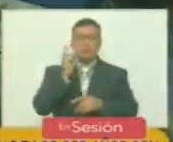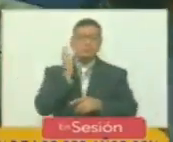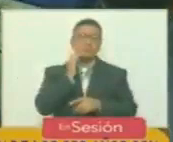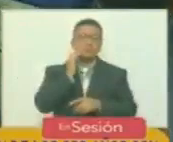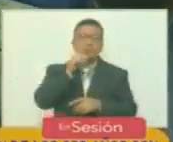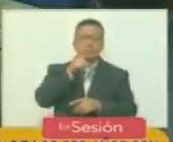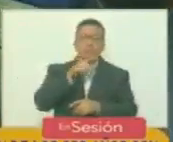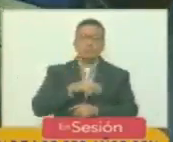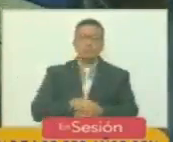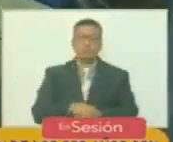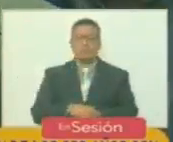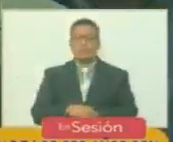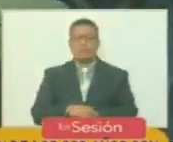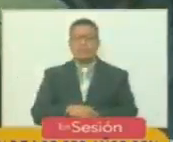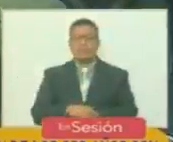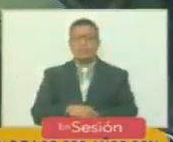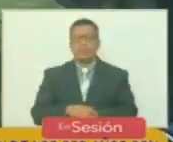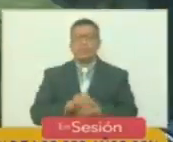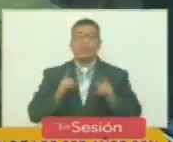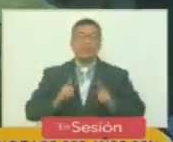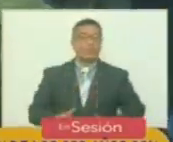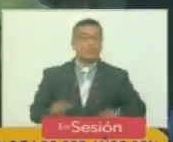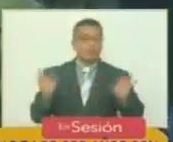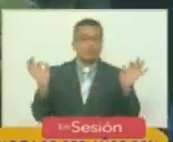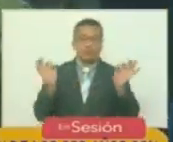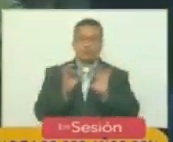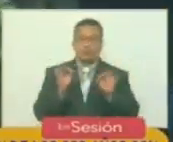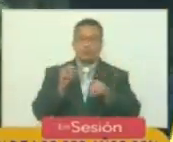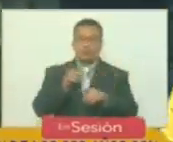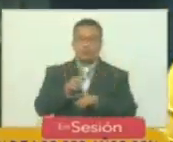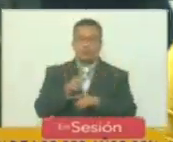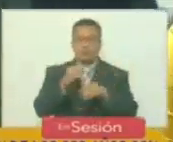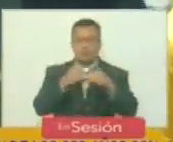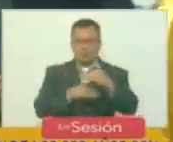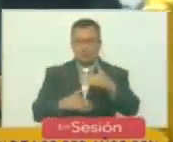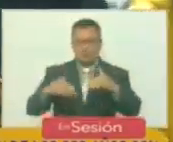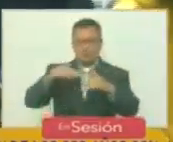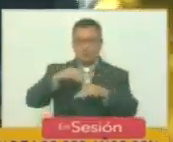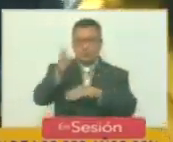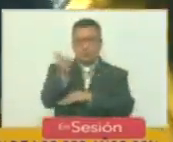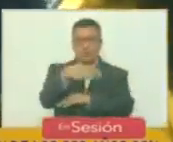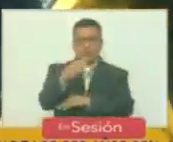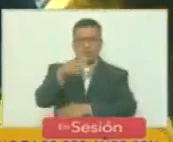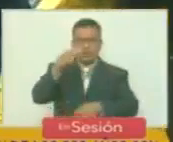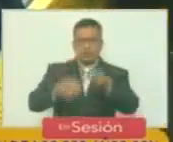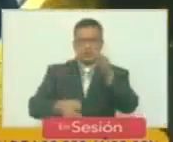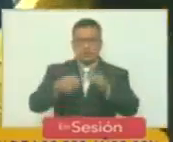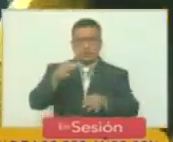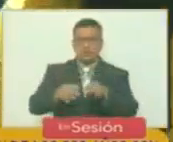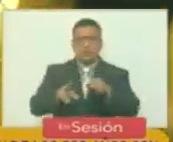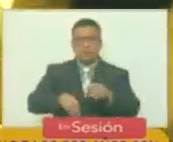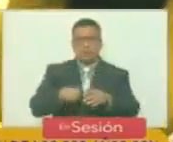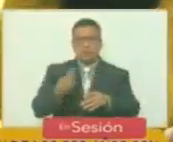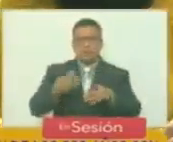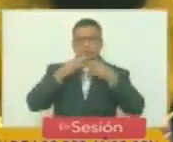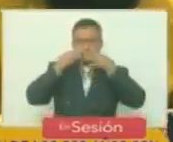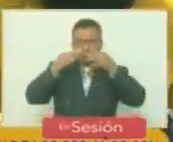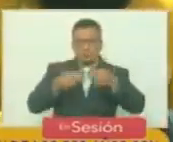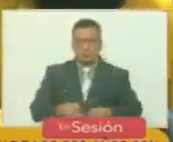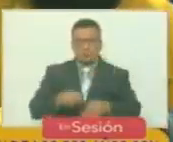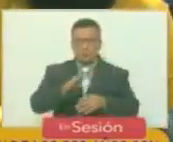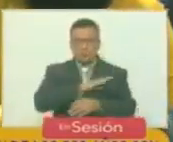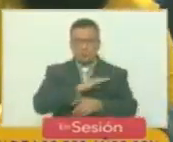incansable al levantar esa bandera de justicia y poder garantizar la